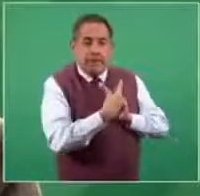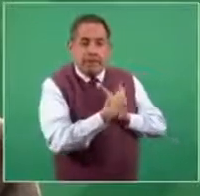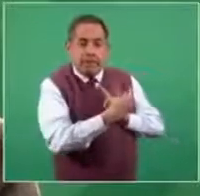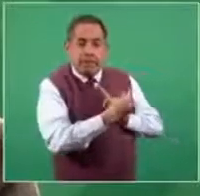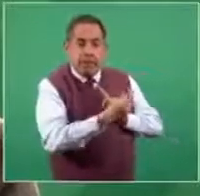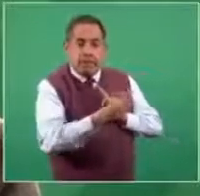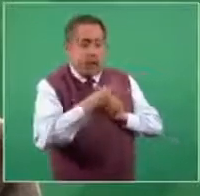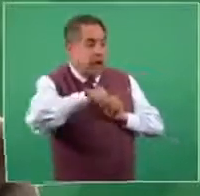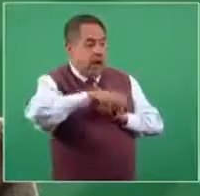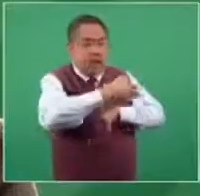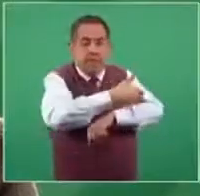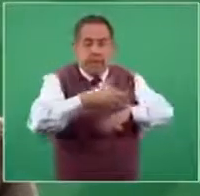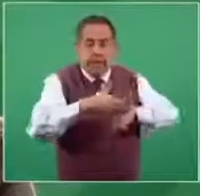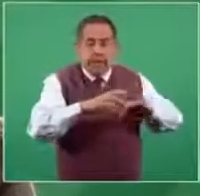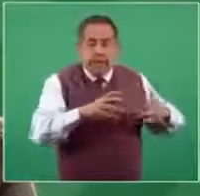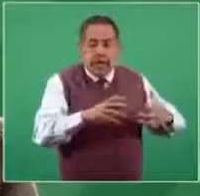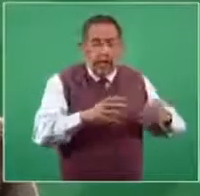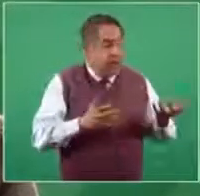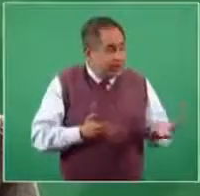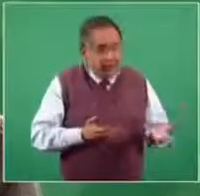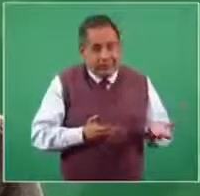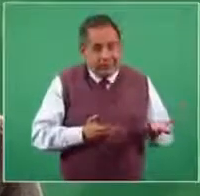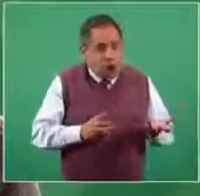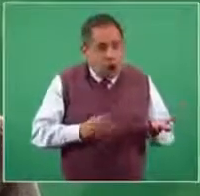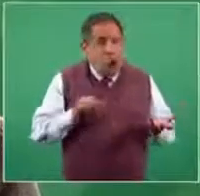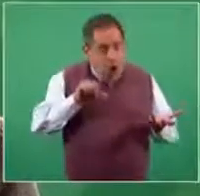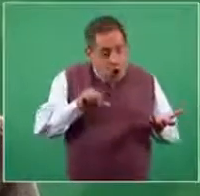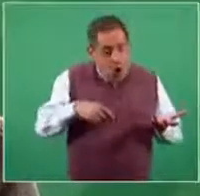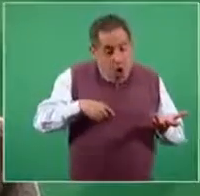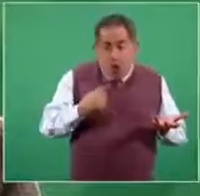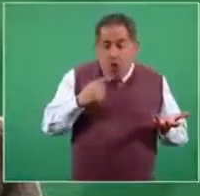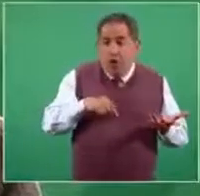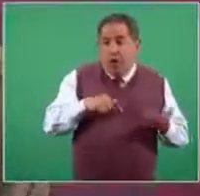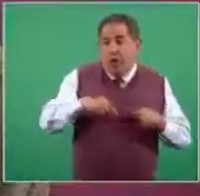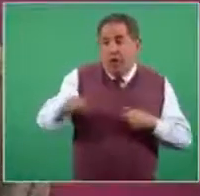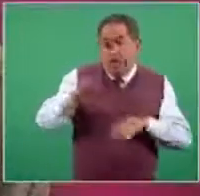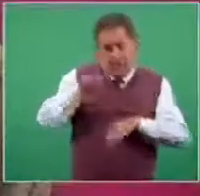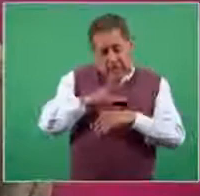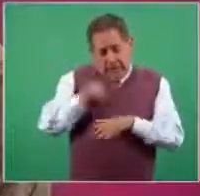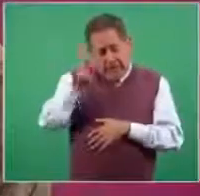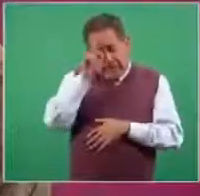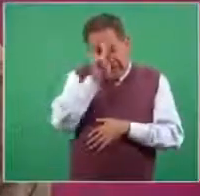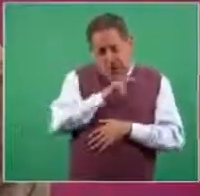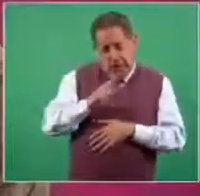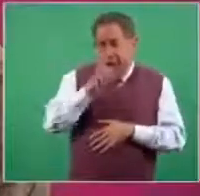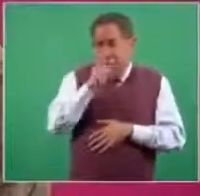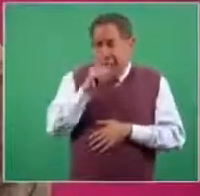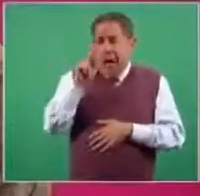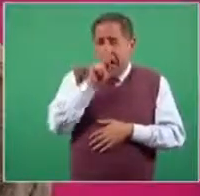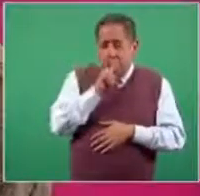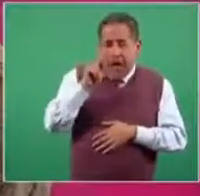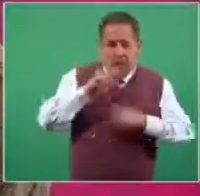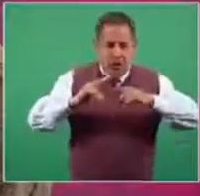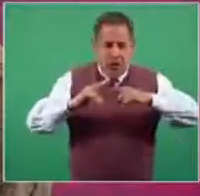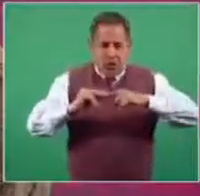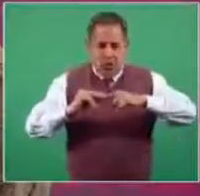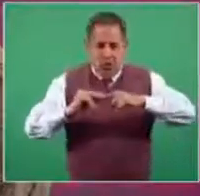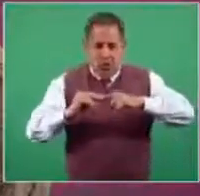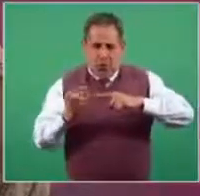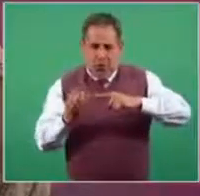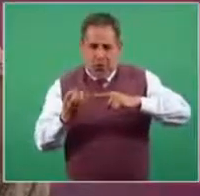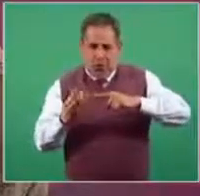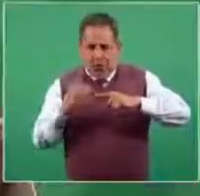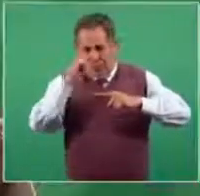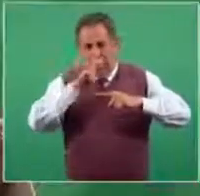razón por la que no fue al hospital, excepto hoy que presentaba una saturación arterial de oxígeno menor a 75 por